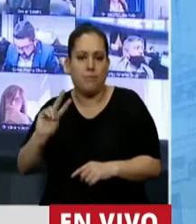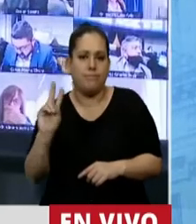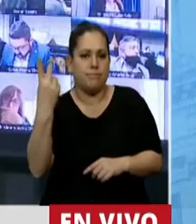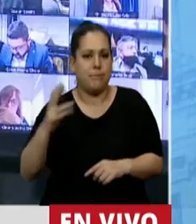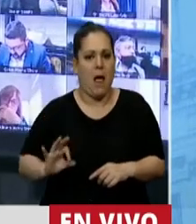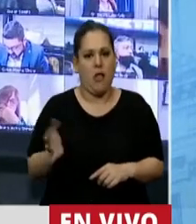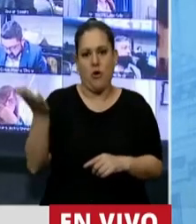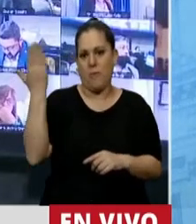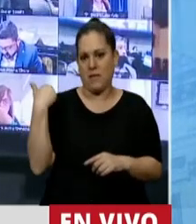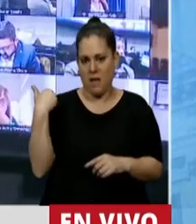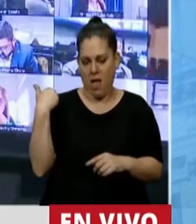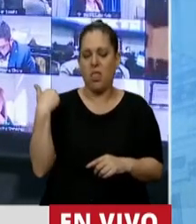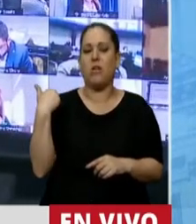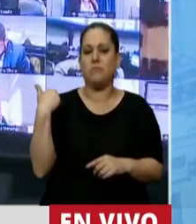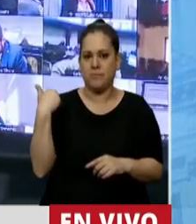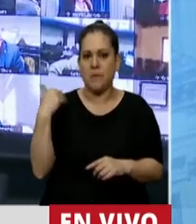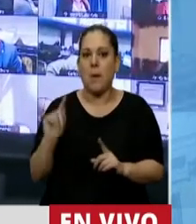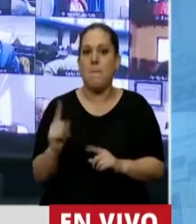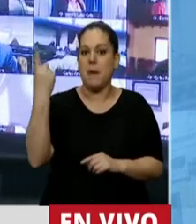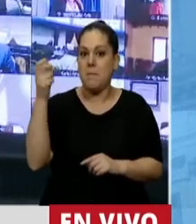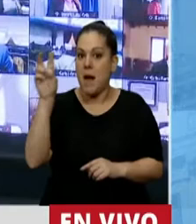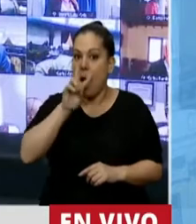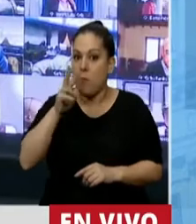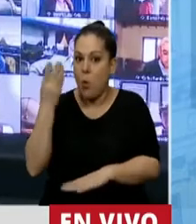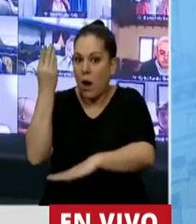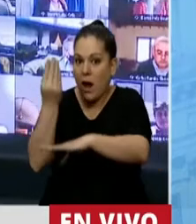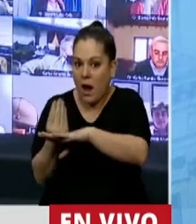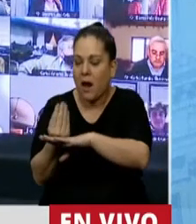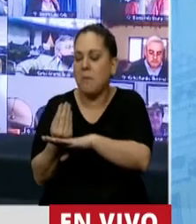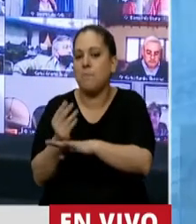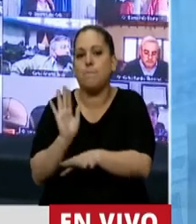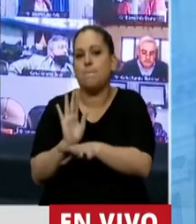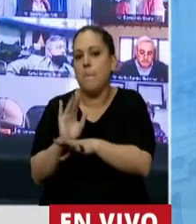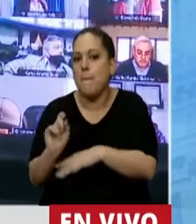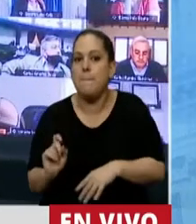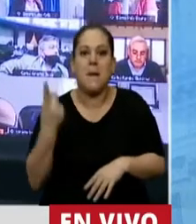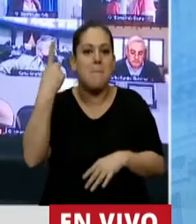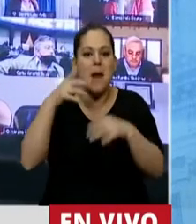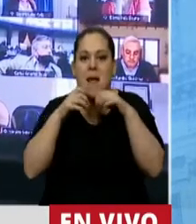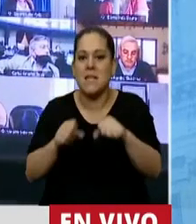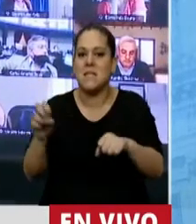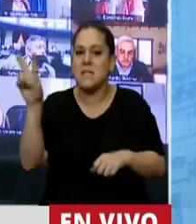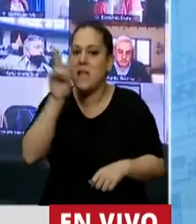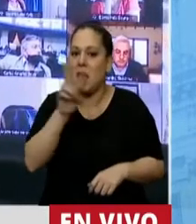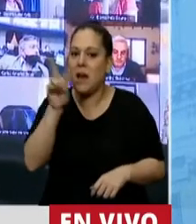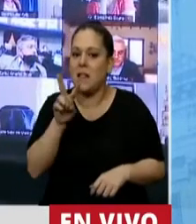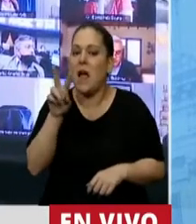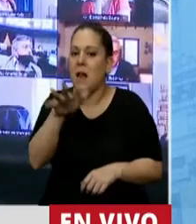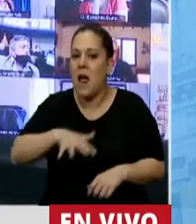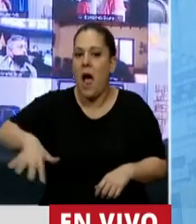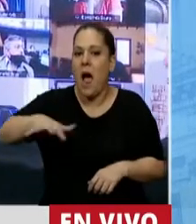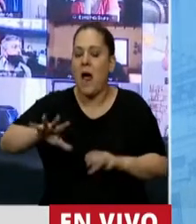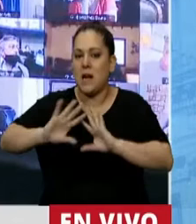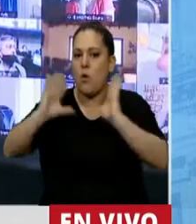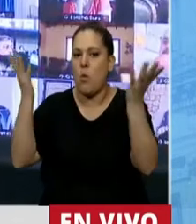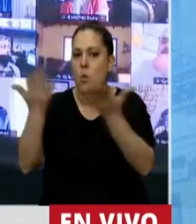y que no solo fue la primera mujer, sino que fue la primera secretaria de Ambiente Humano en